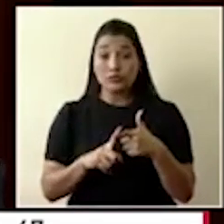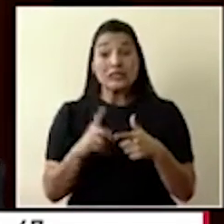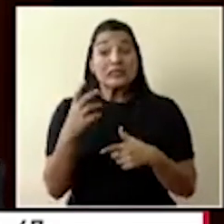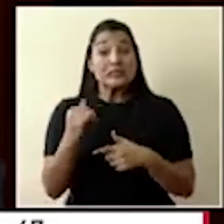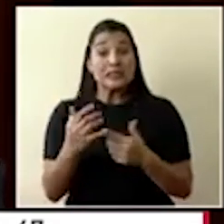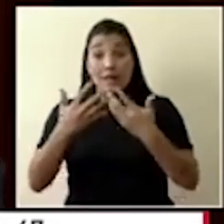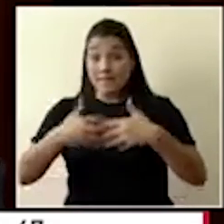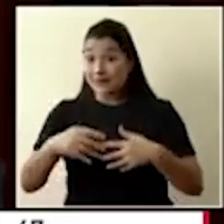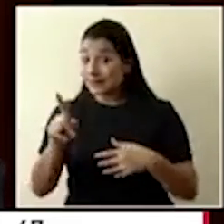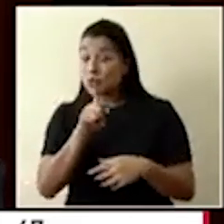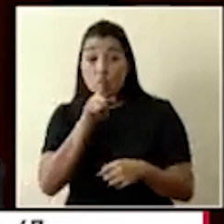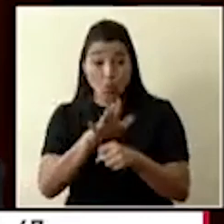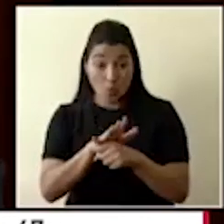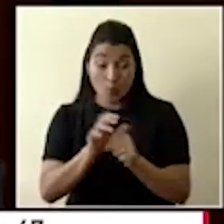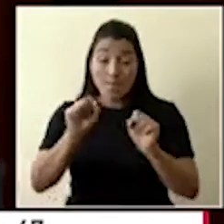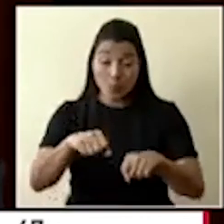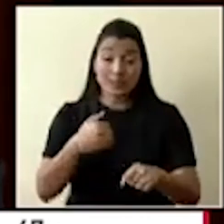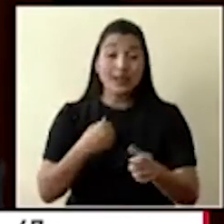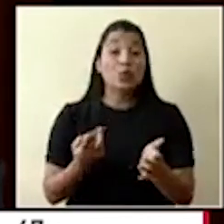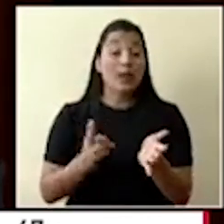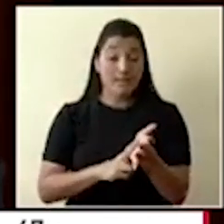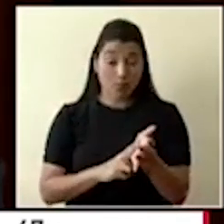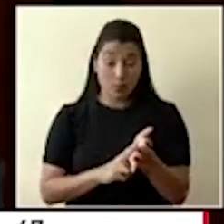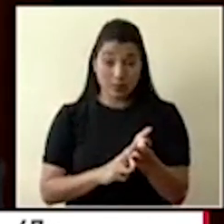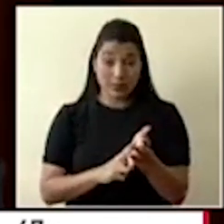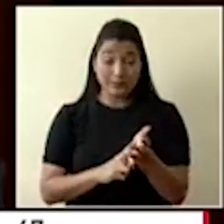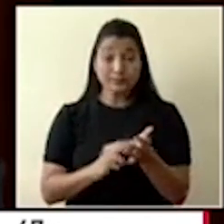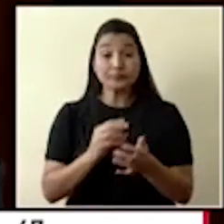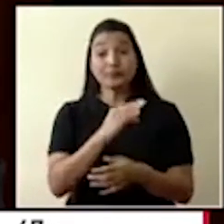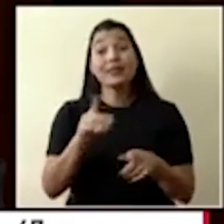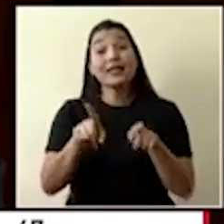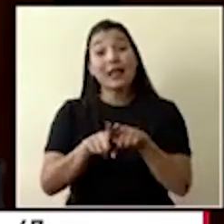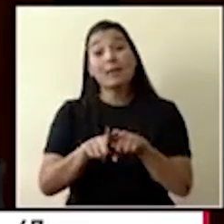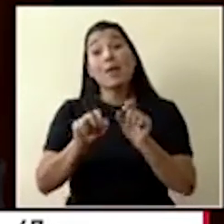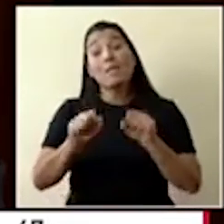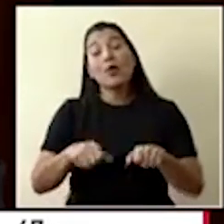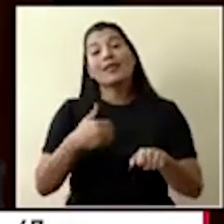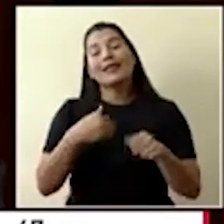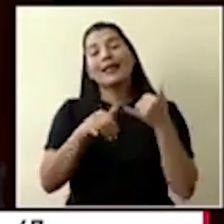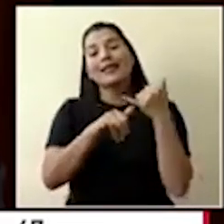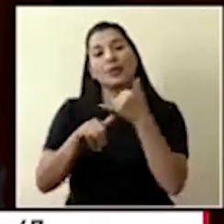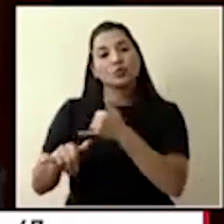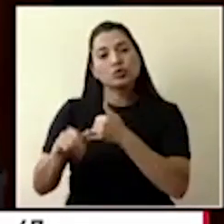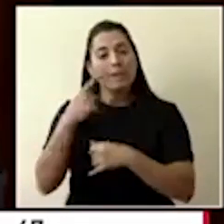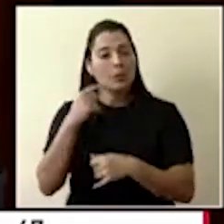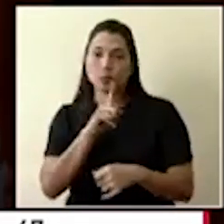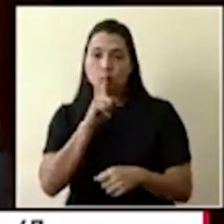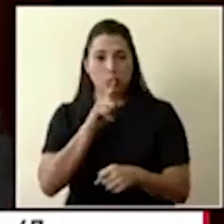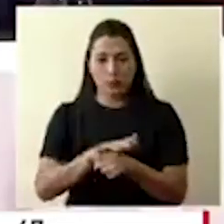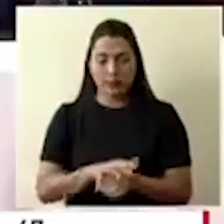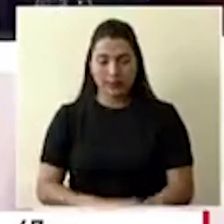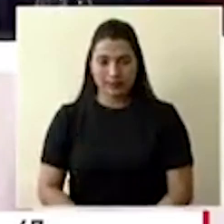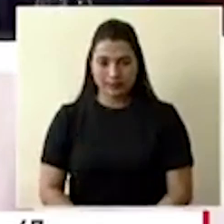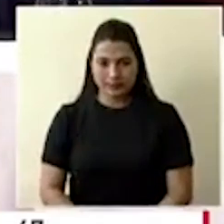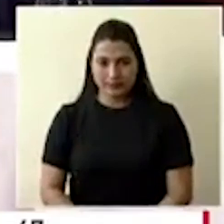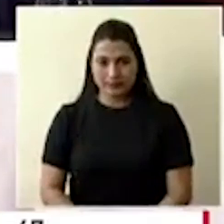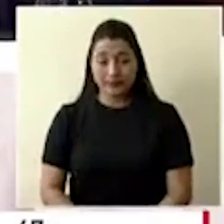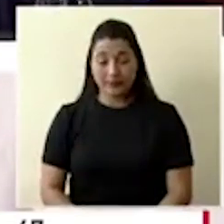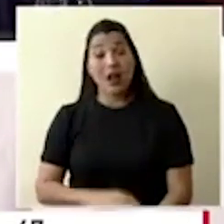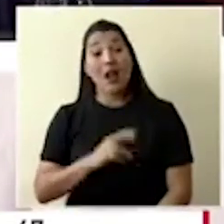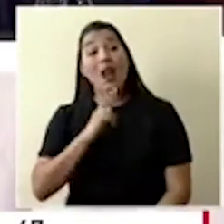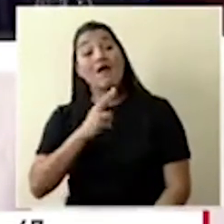exponiendo a una multa importante, además de una denuncia penal por incumplimiento. La voz de